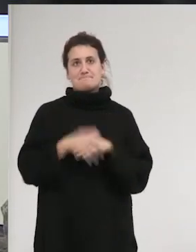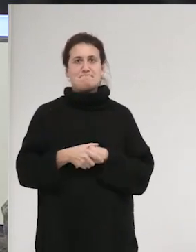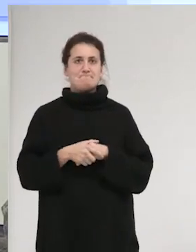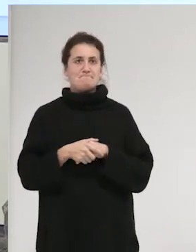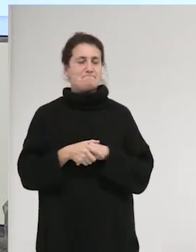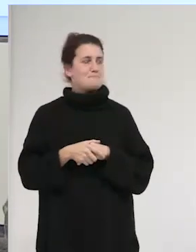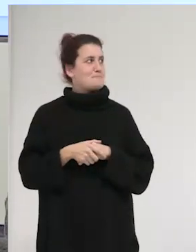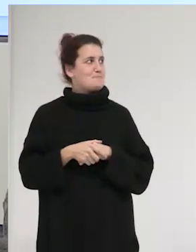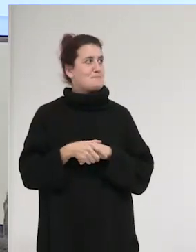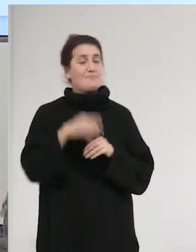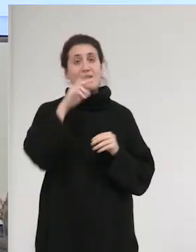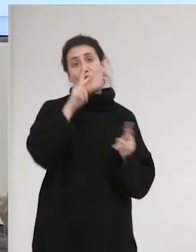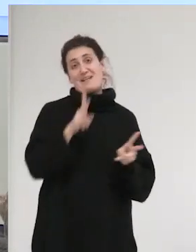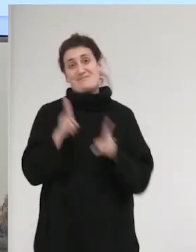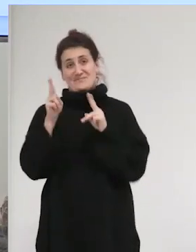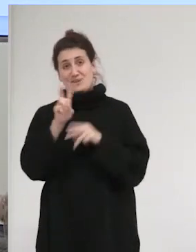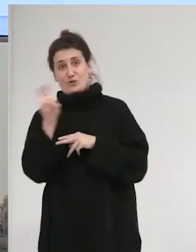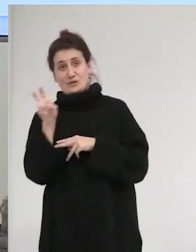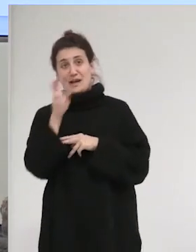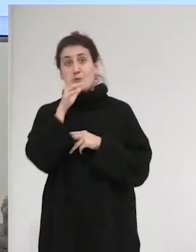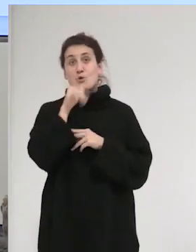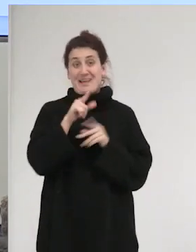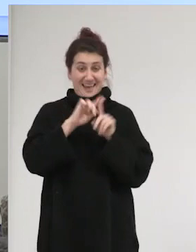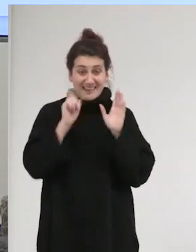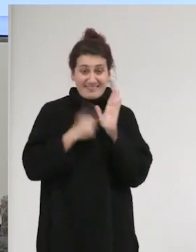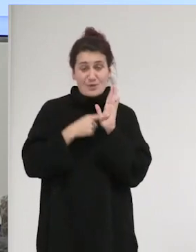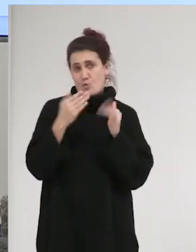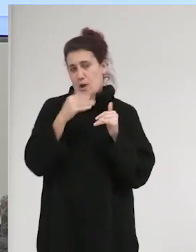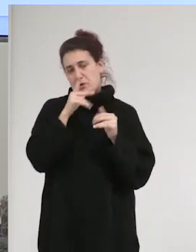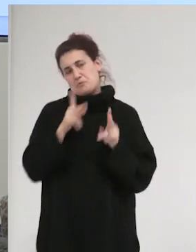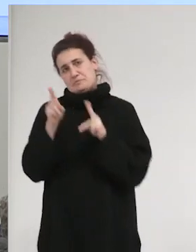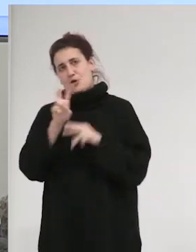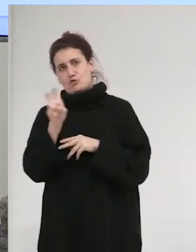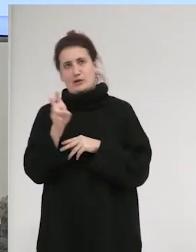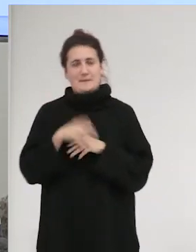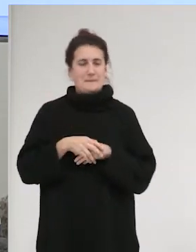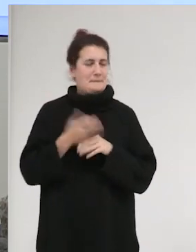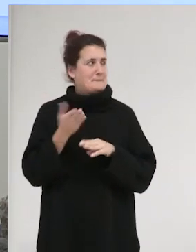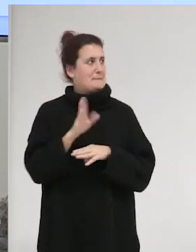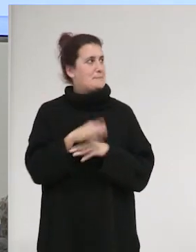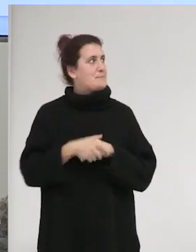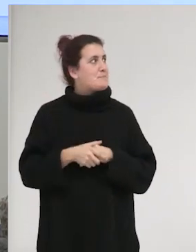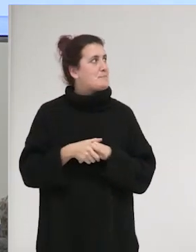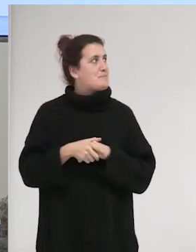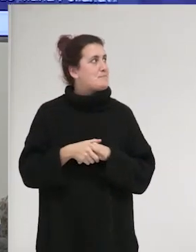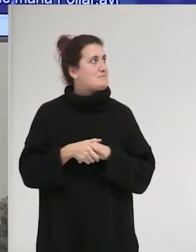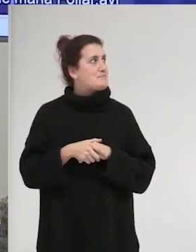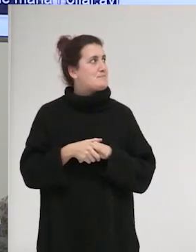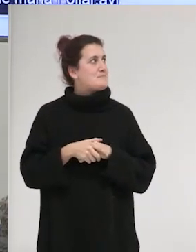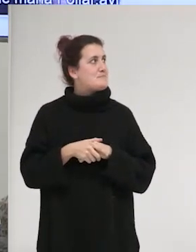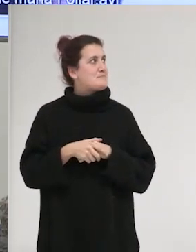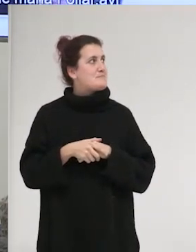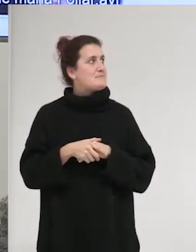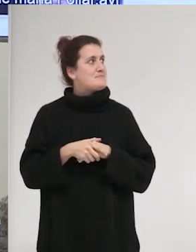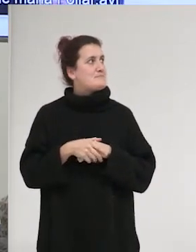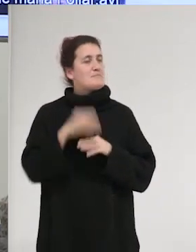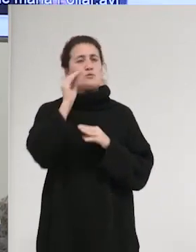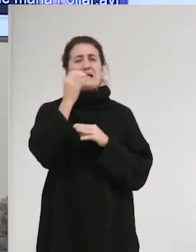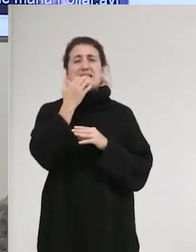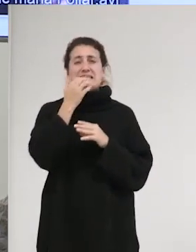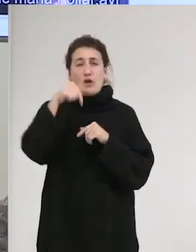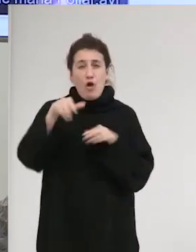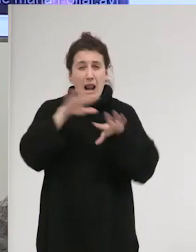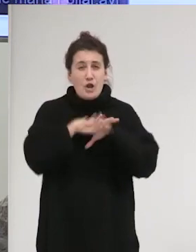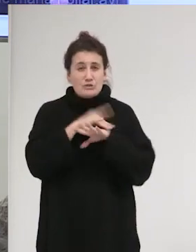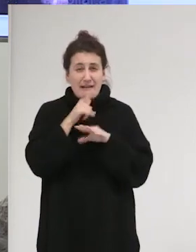os voy a poner otro trocito porque no lo tengo entero yo creo que aquí te voy a preguntar, ¿qué es lo primero que a cuando salíais de aquí? si salíais